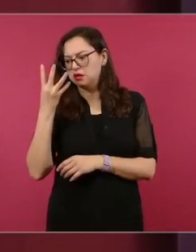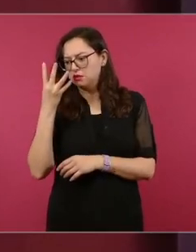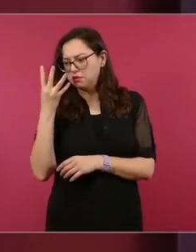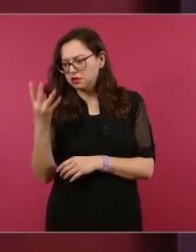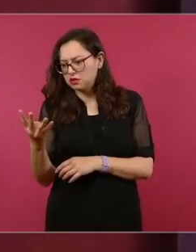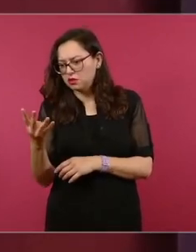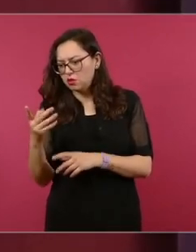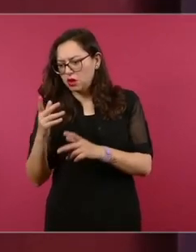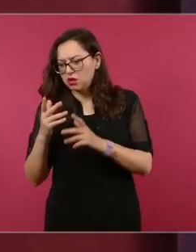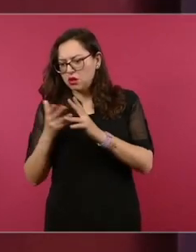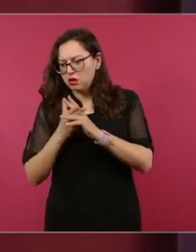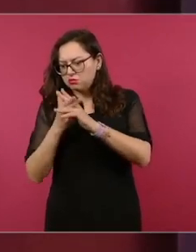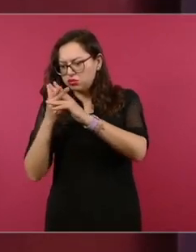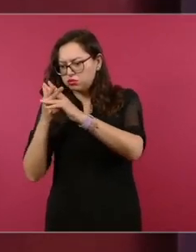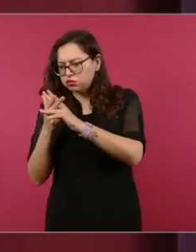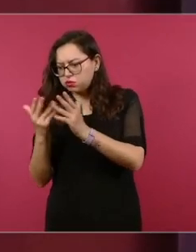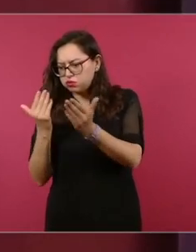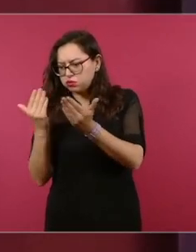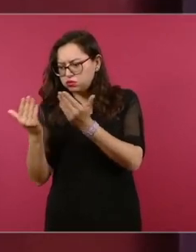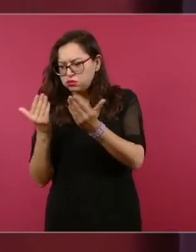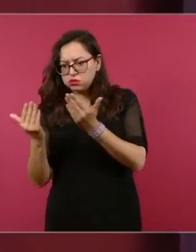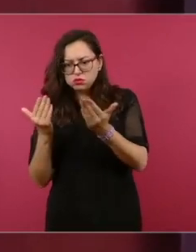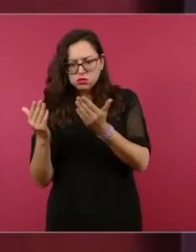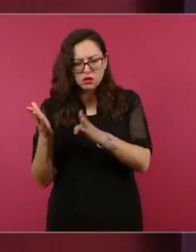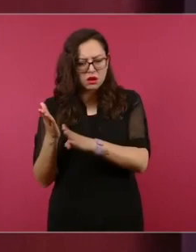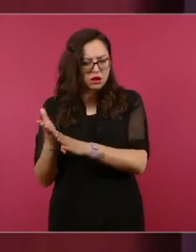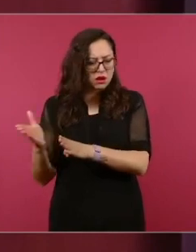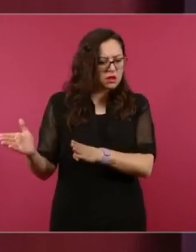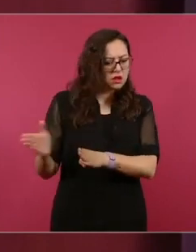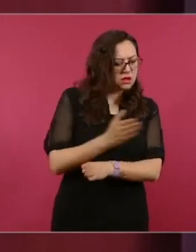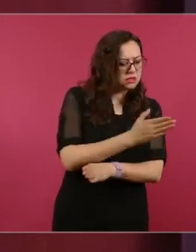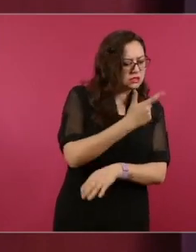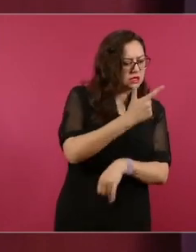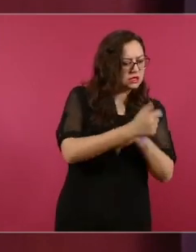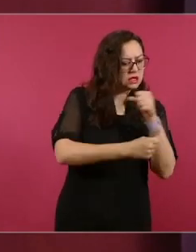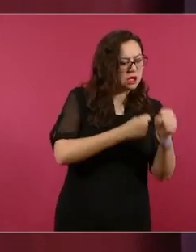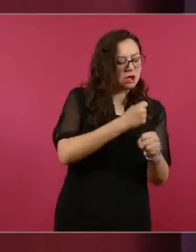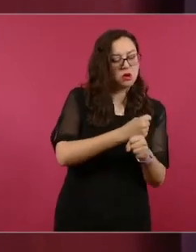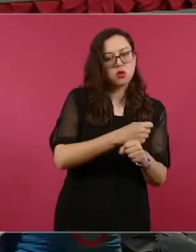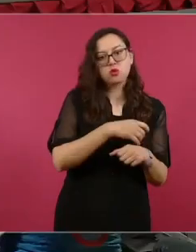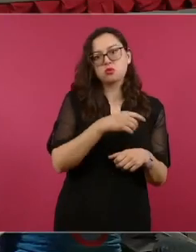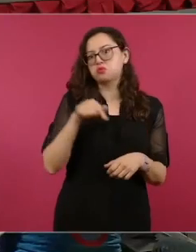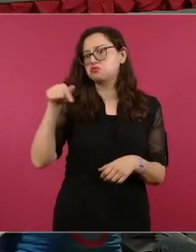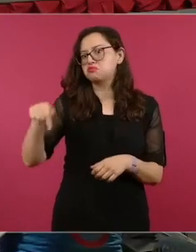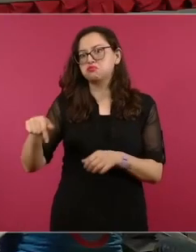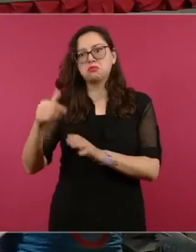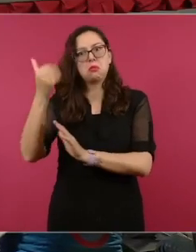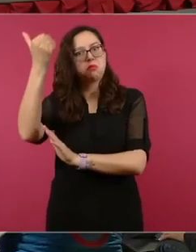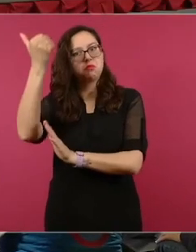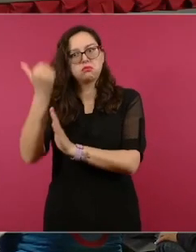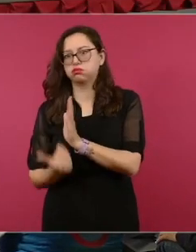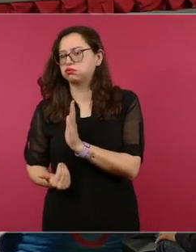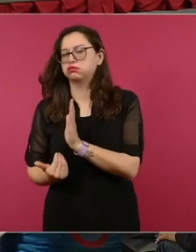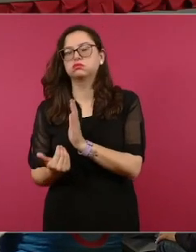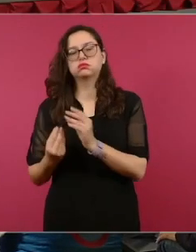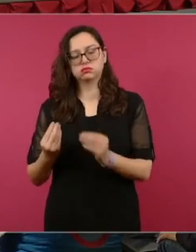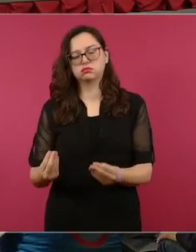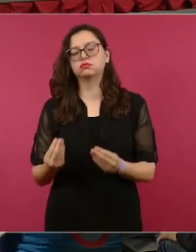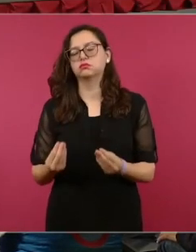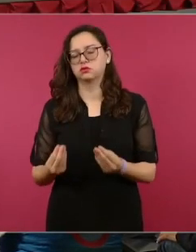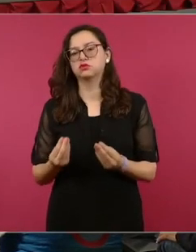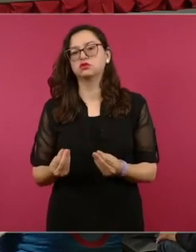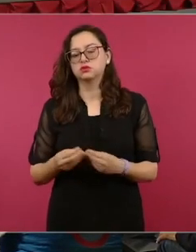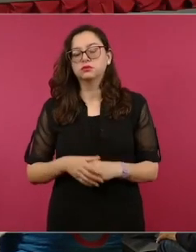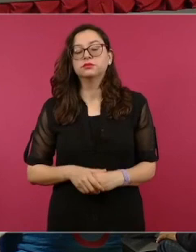siete años en homicidios dolosos. Adelante. Aquí están los promedios diarios de